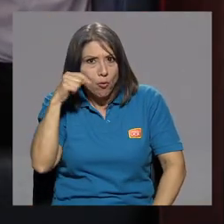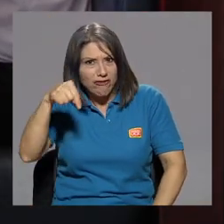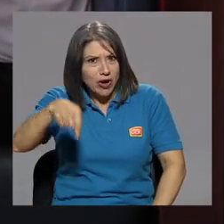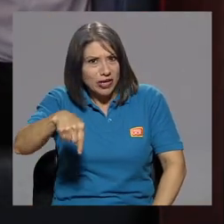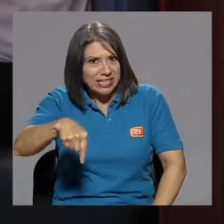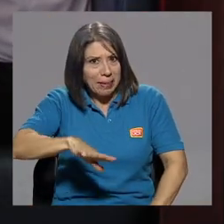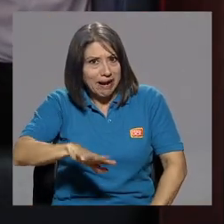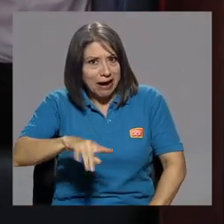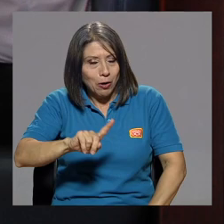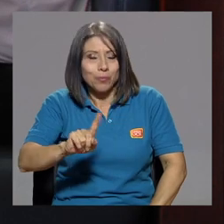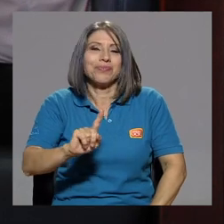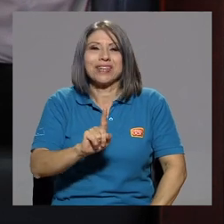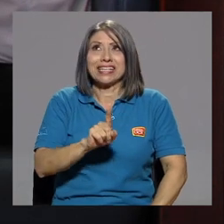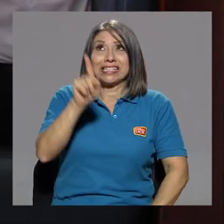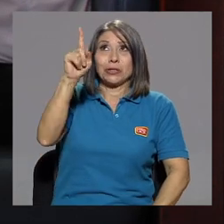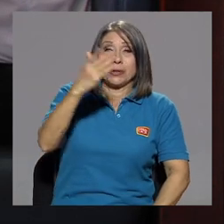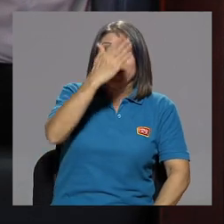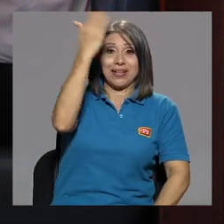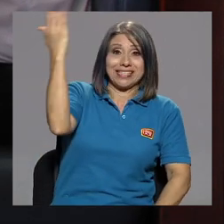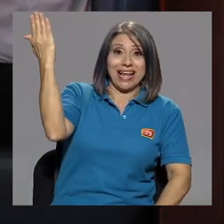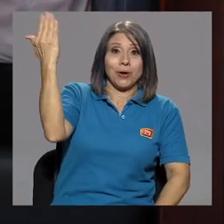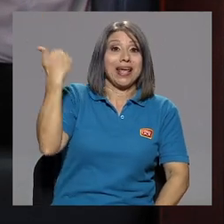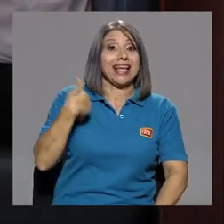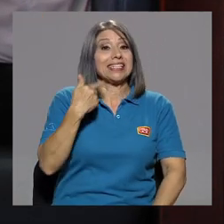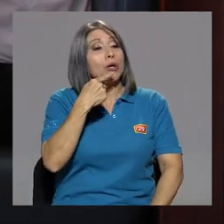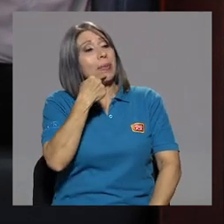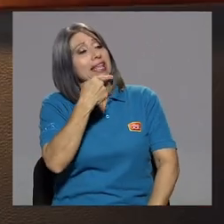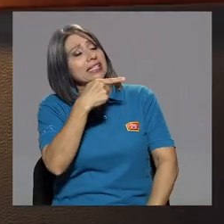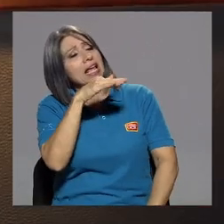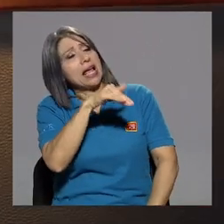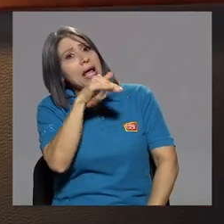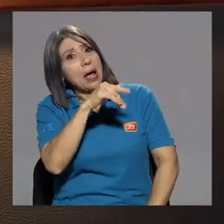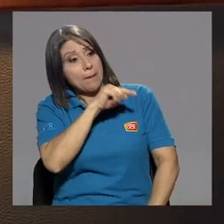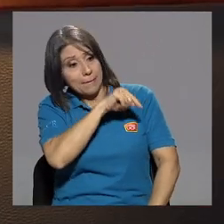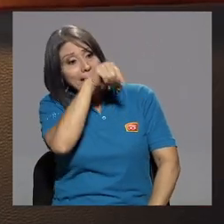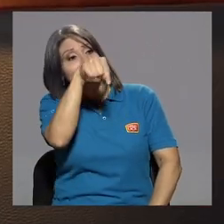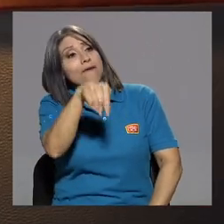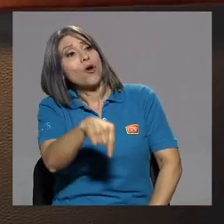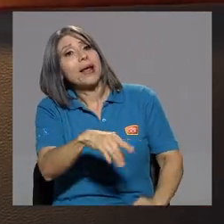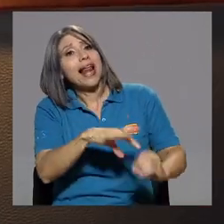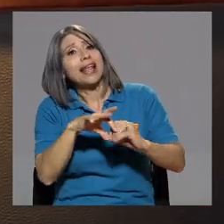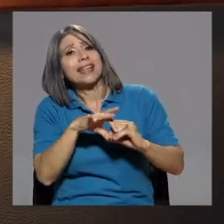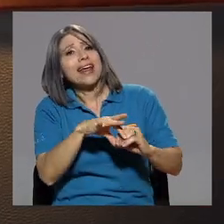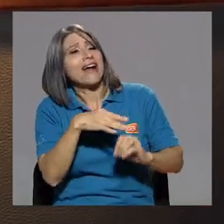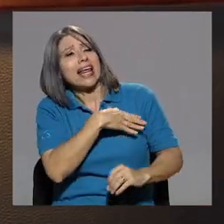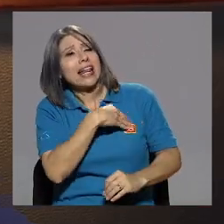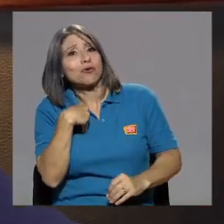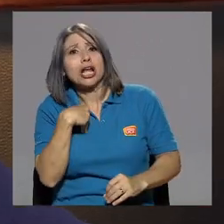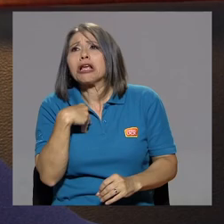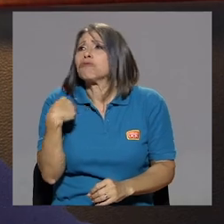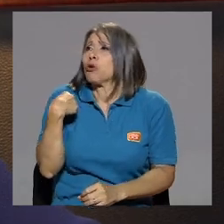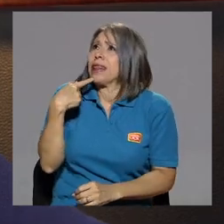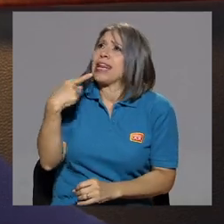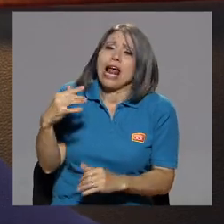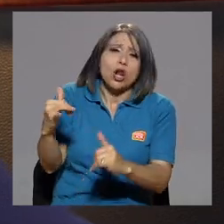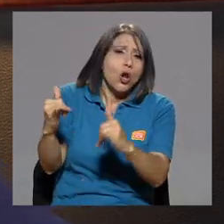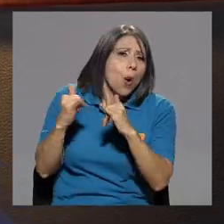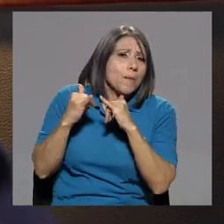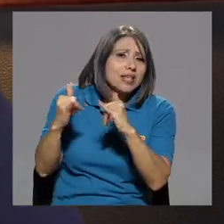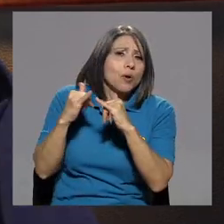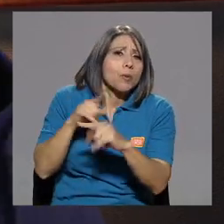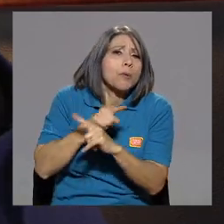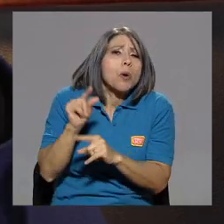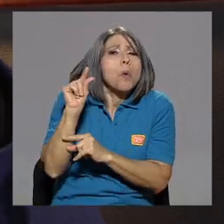abajo, ¿verdad? Y me dice el Señor, vas a volver a la tierra, ¿qué te gustaría? Lo mismo, lo mismo,